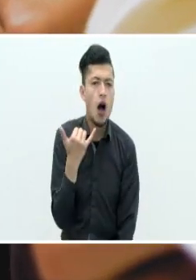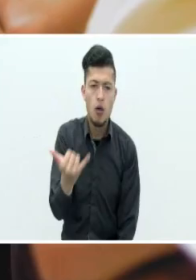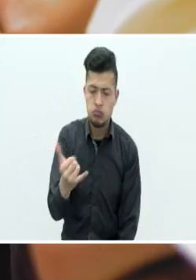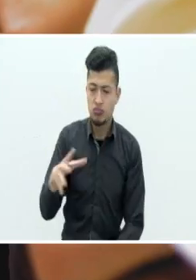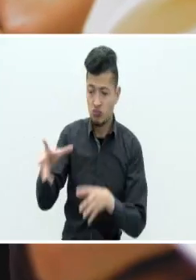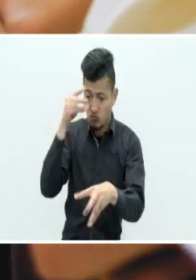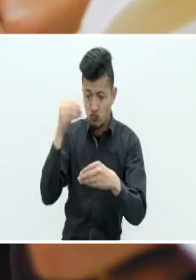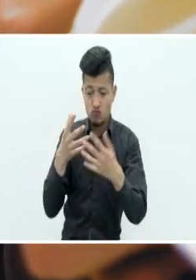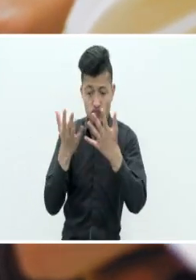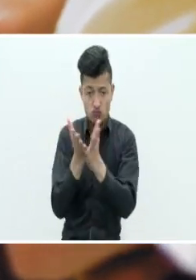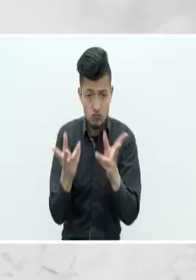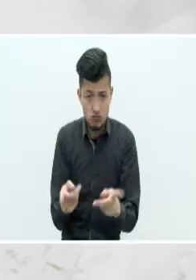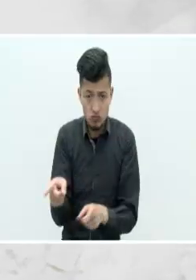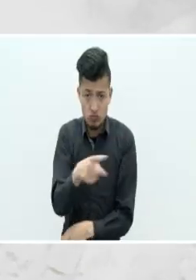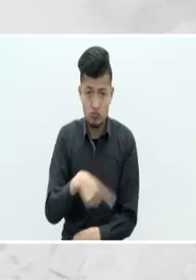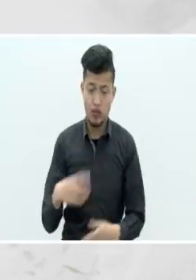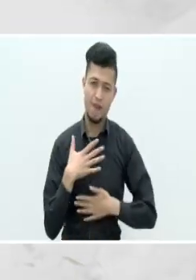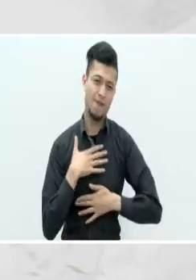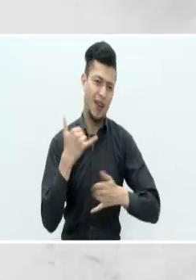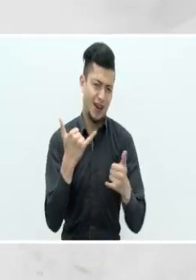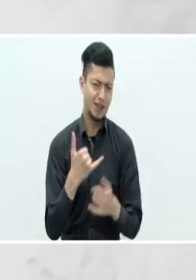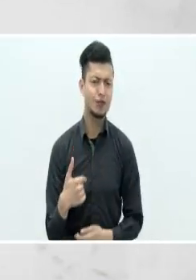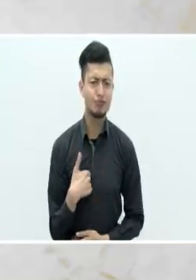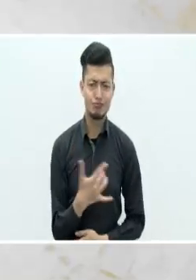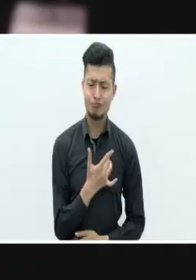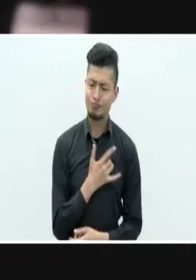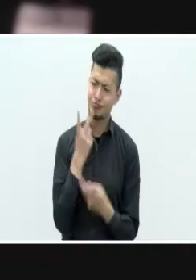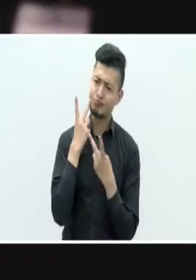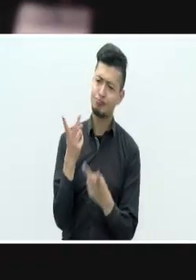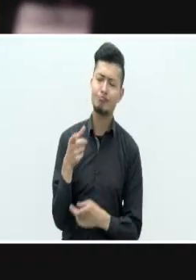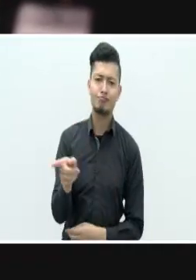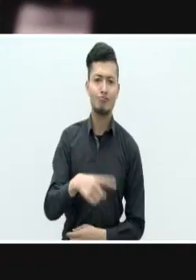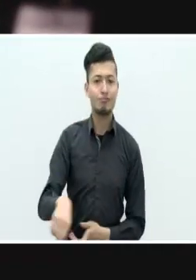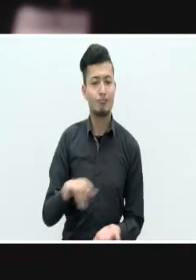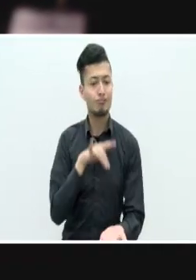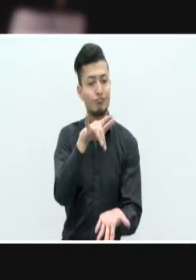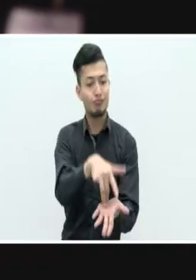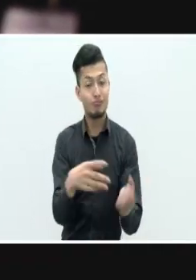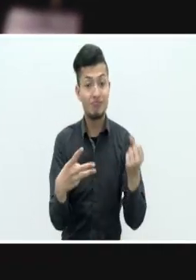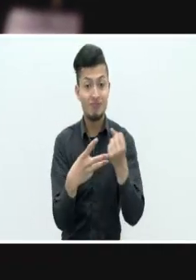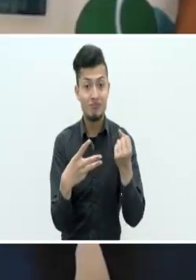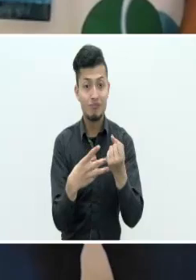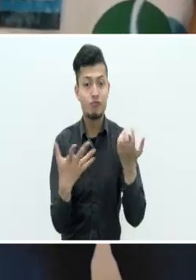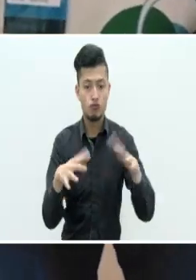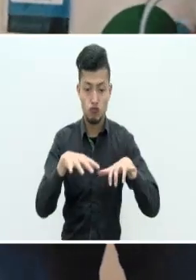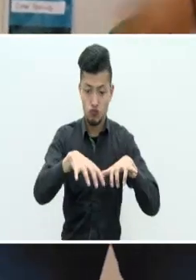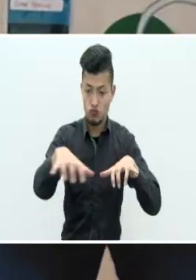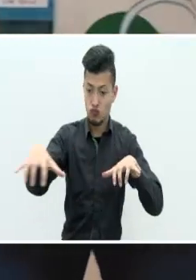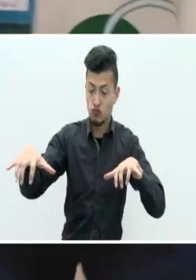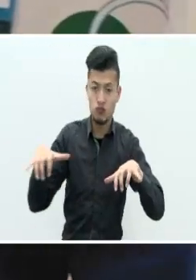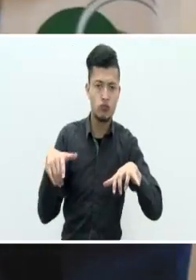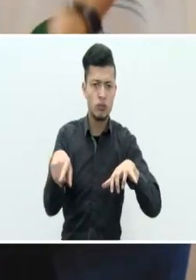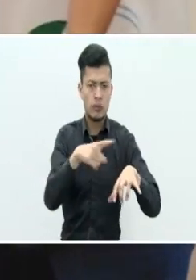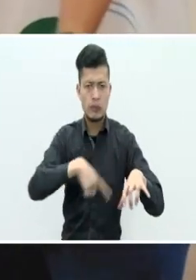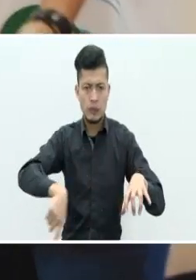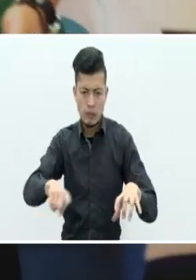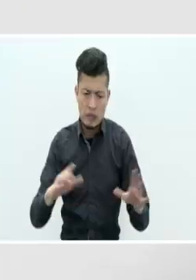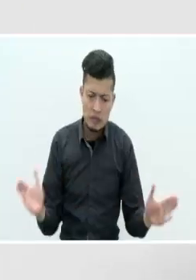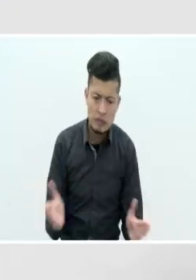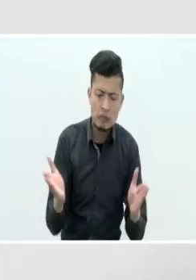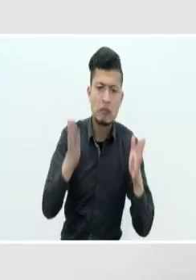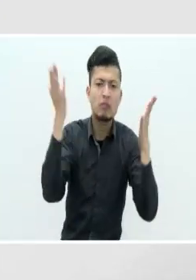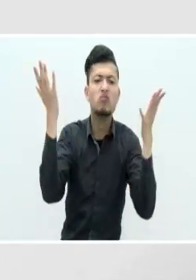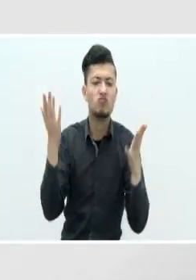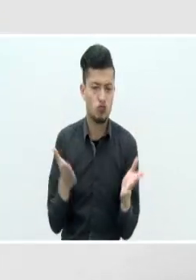y siento que ellos mismos cuando lleguen a sus regionales van a legitimar y van a impulsar esta nueva metodología de